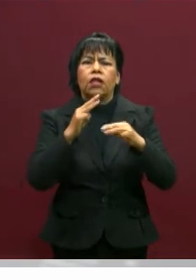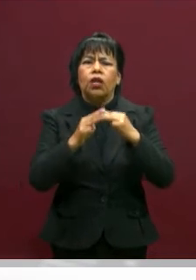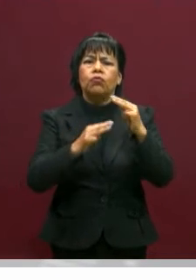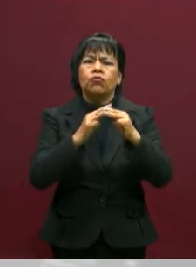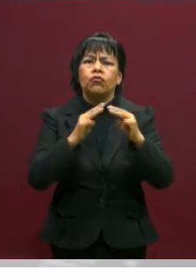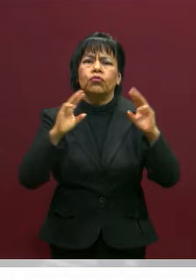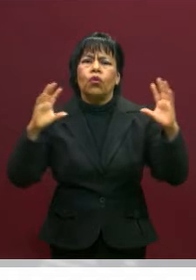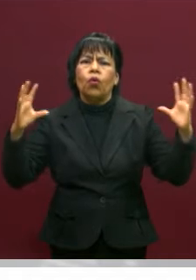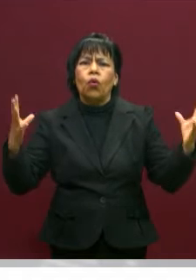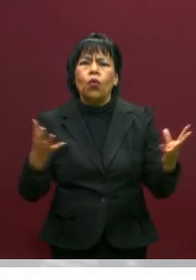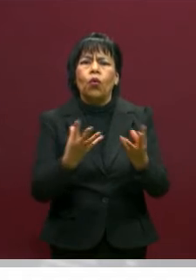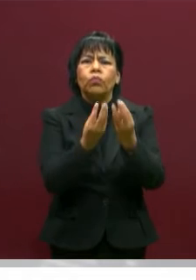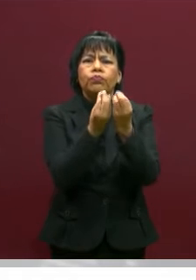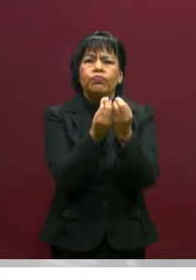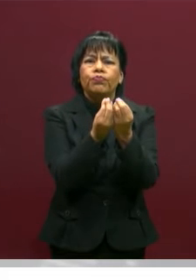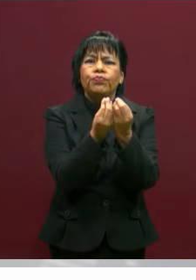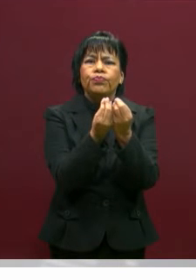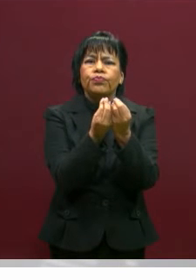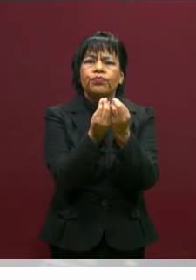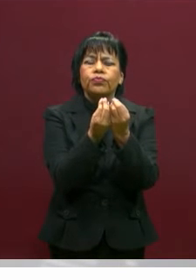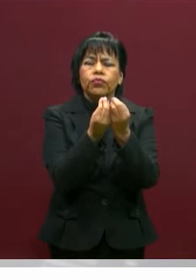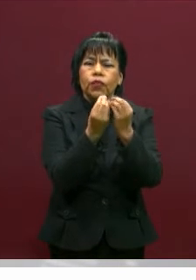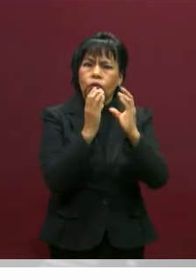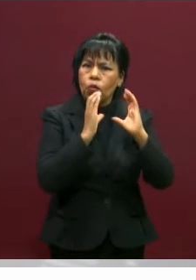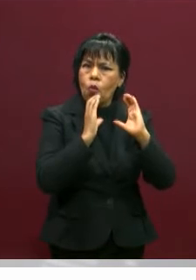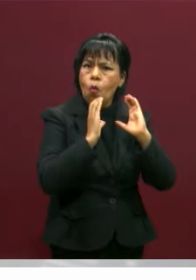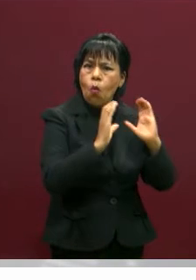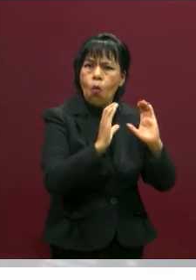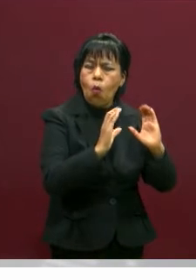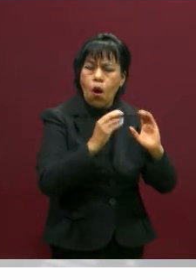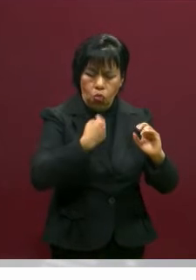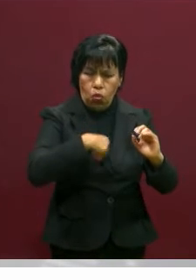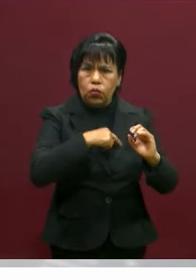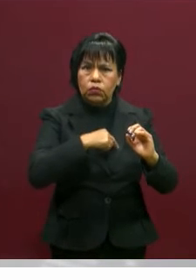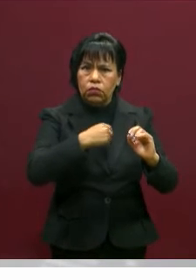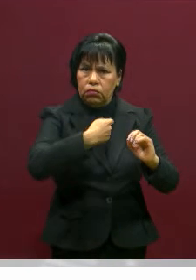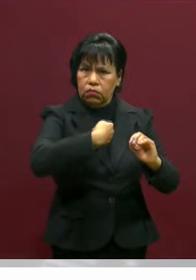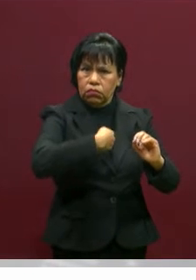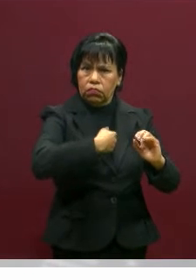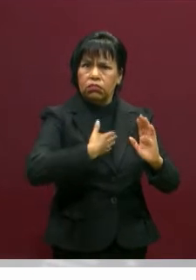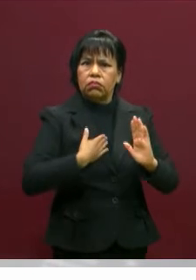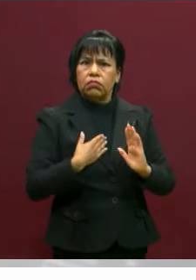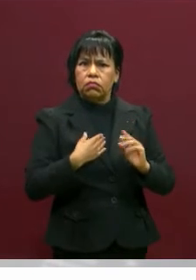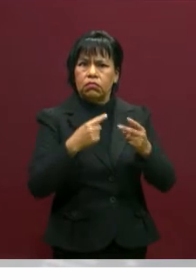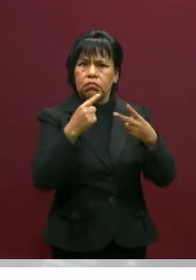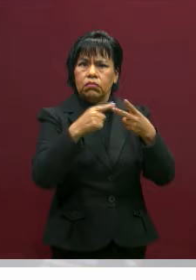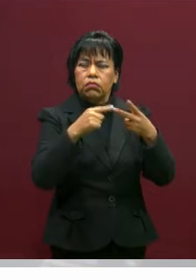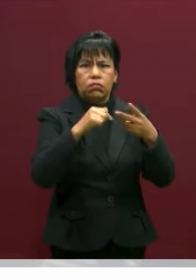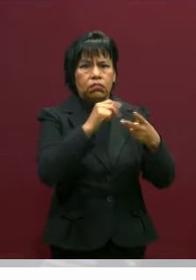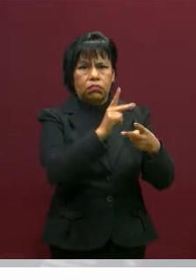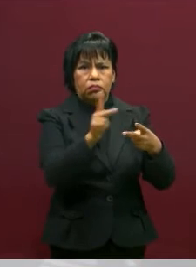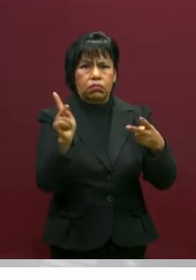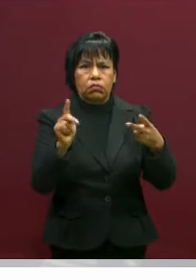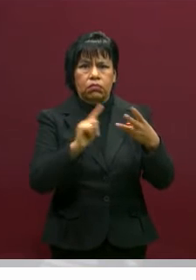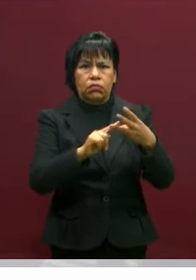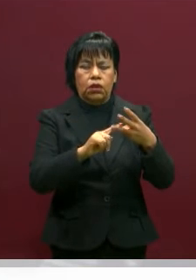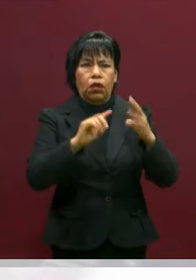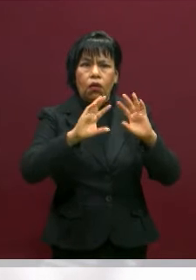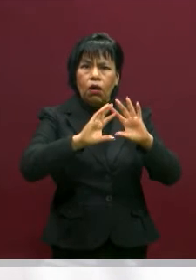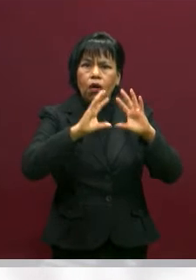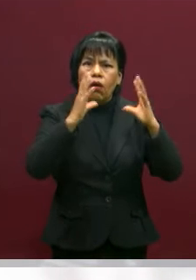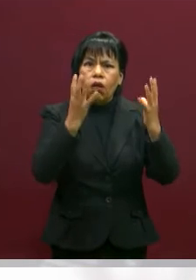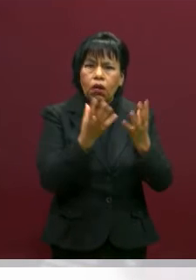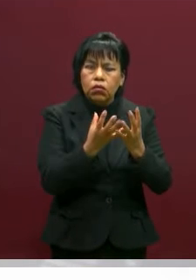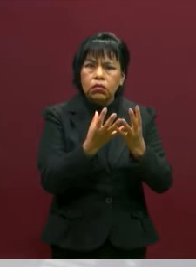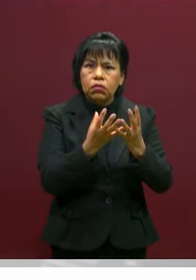Entonces tendremos que tener cuidado con nosotros mismos, con los demás, pero también con el planeta,